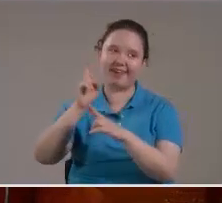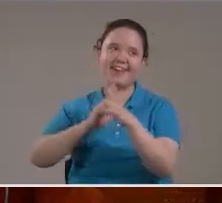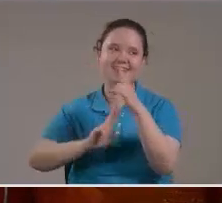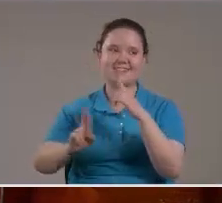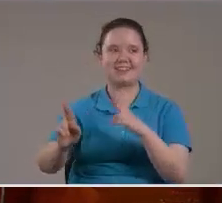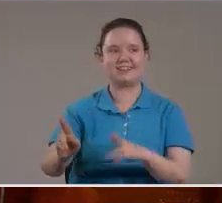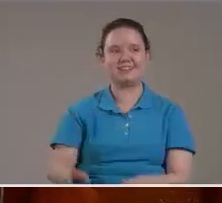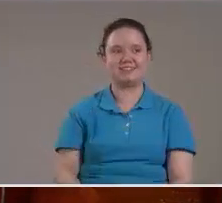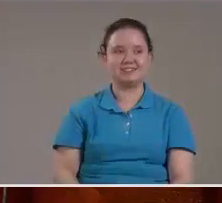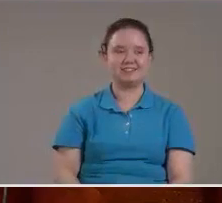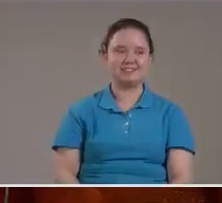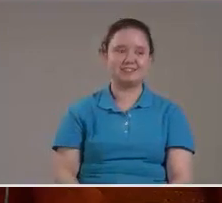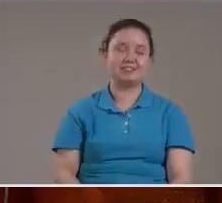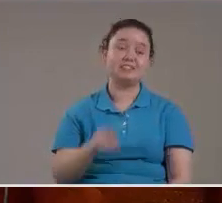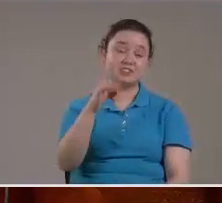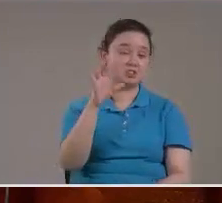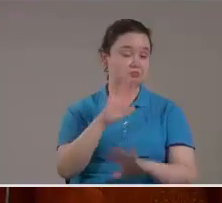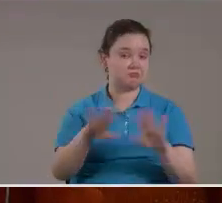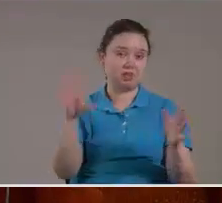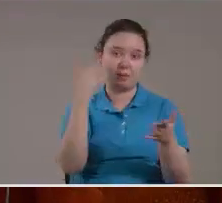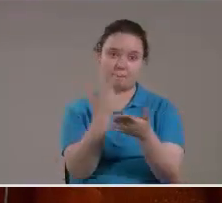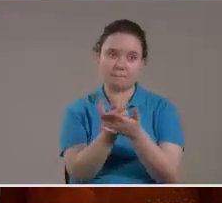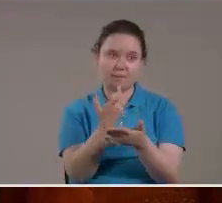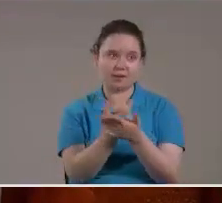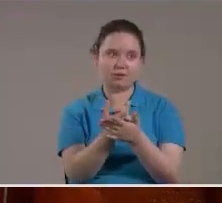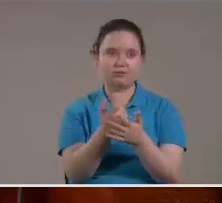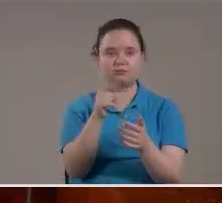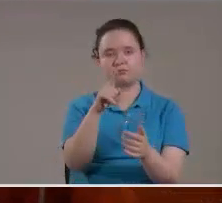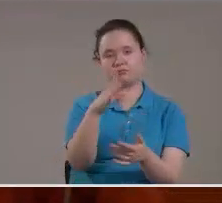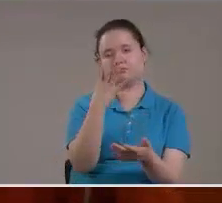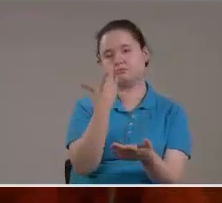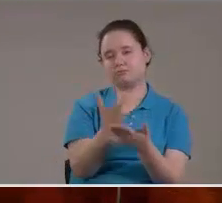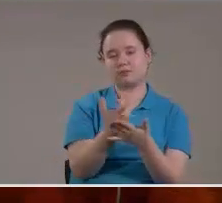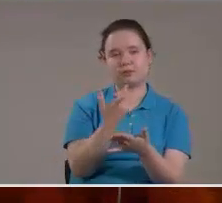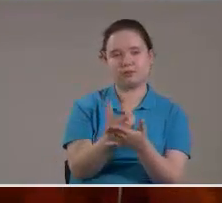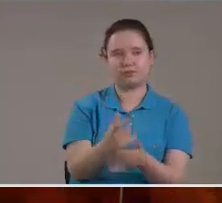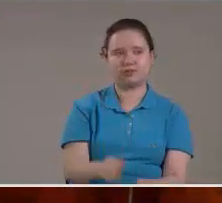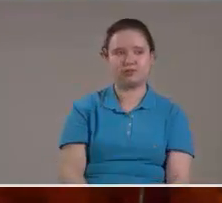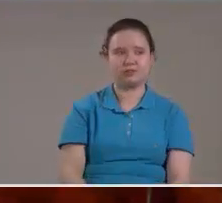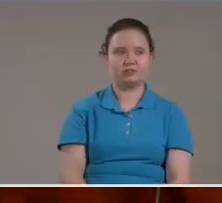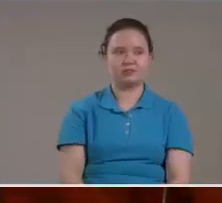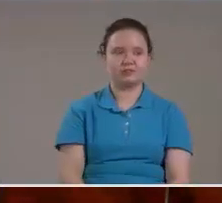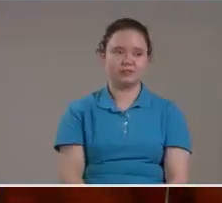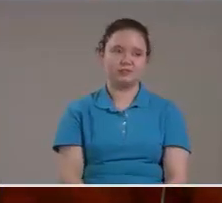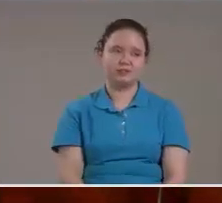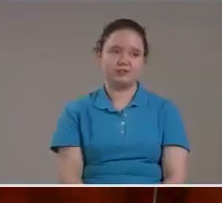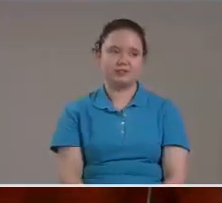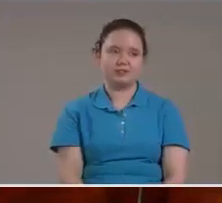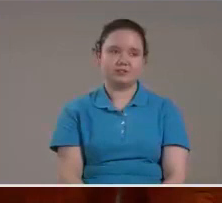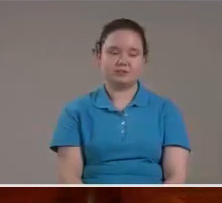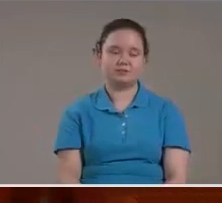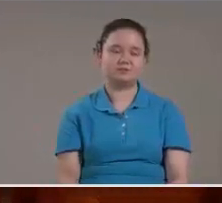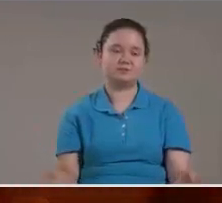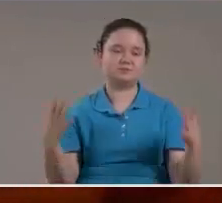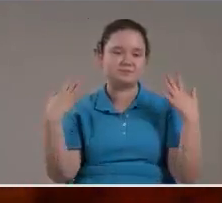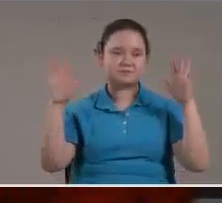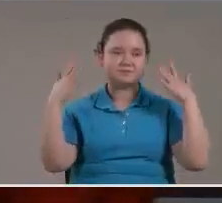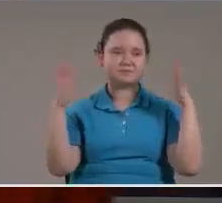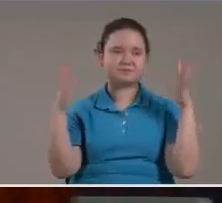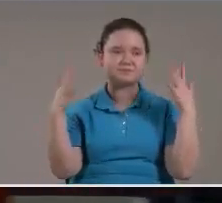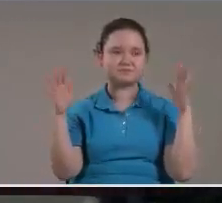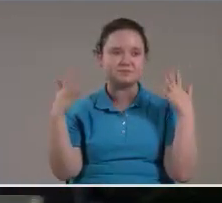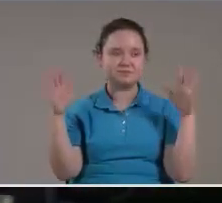Si ya lo pagó Como no Y no Y no es tan valioso Lo más que había gastado Eran 30 pesos O 20